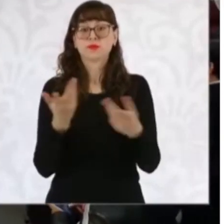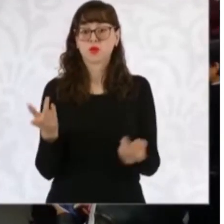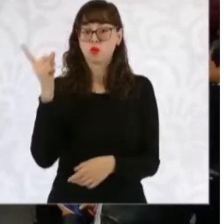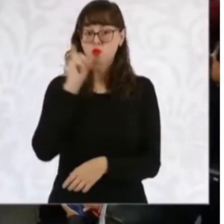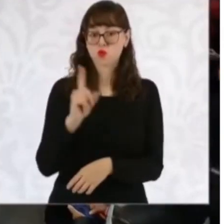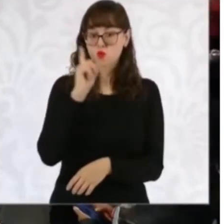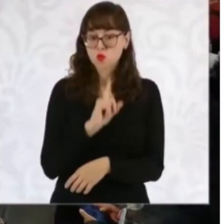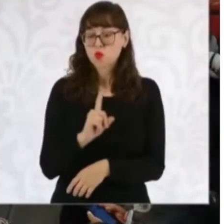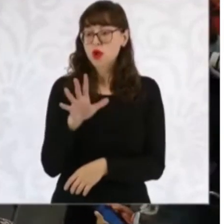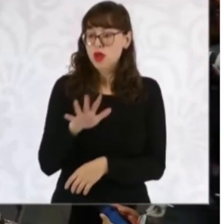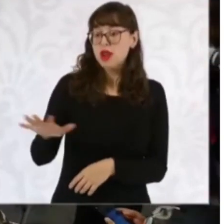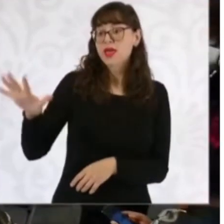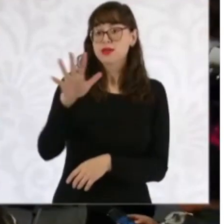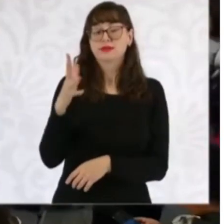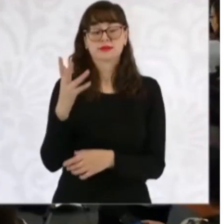bienestar. Adelante.